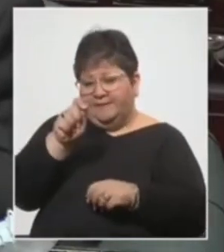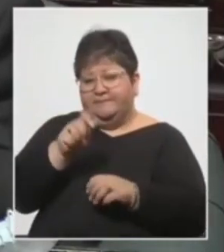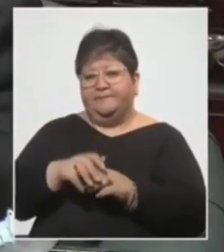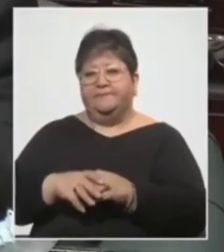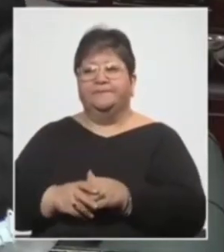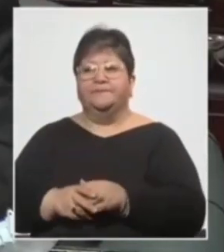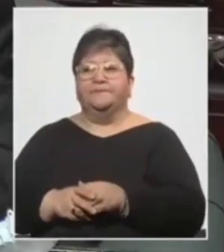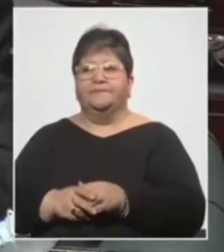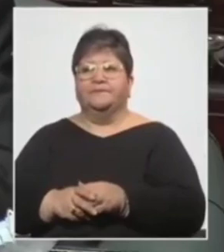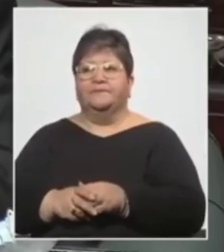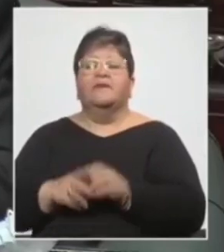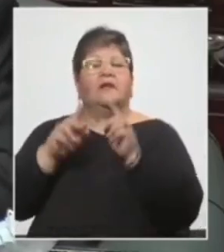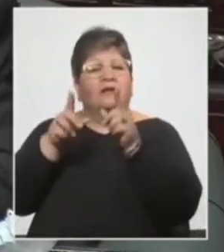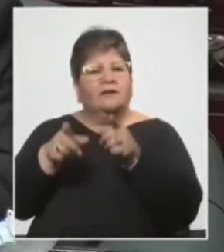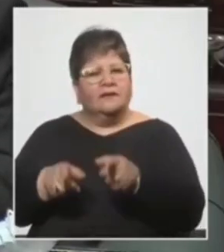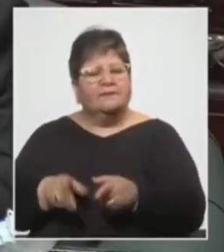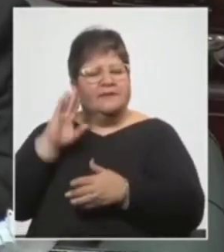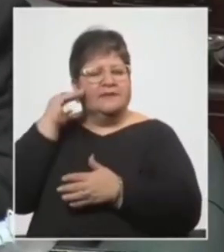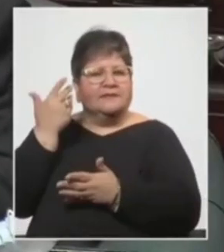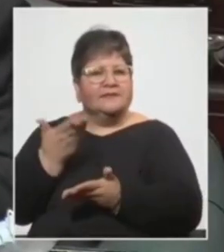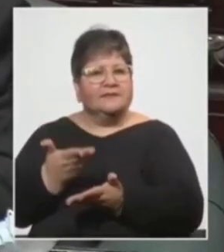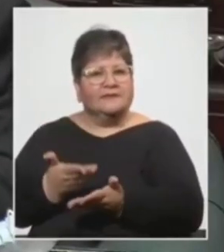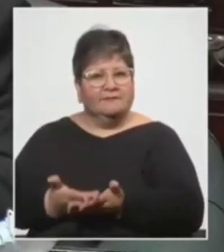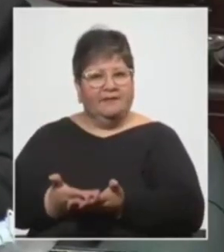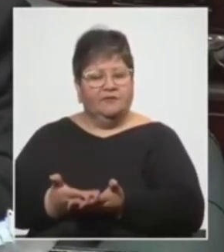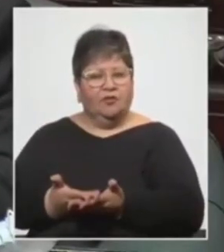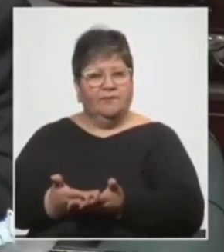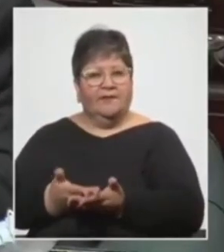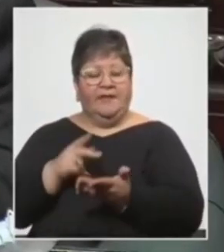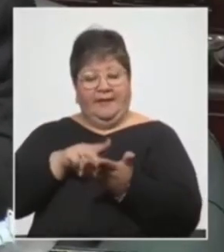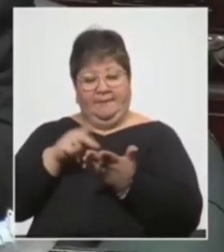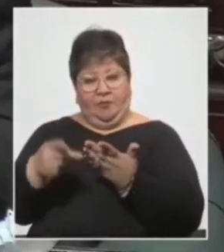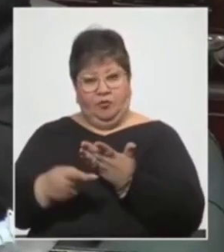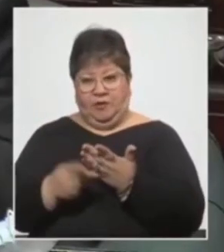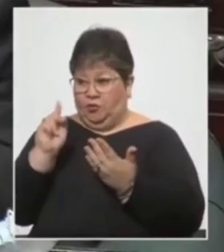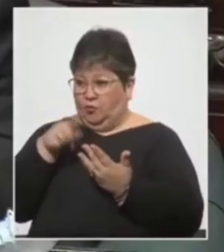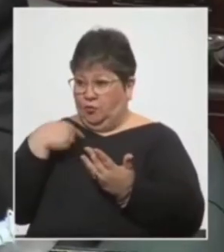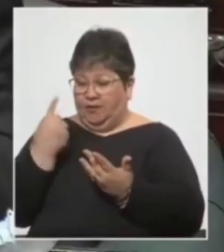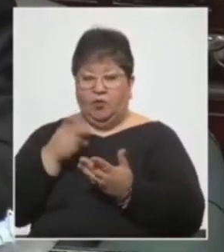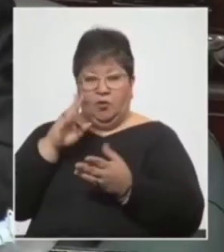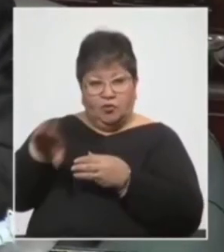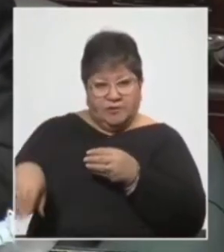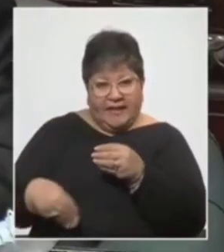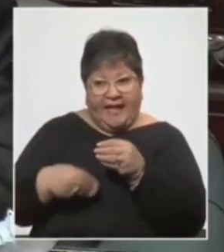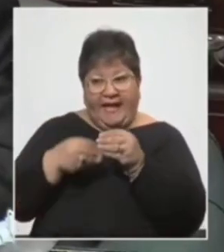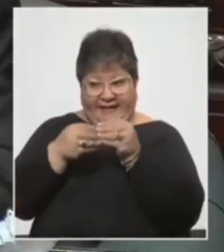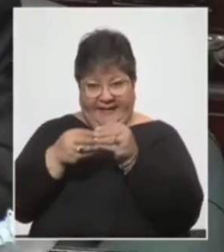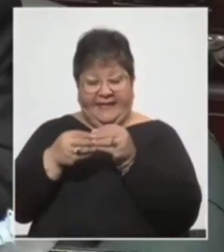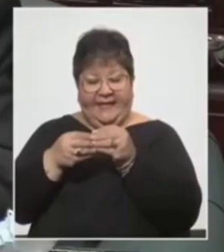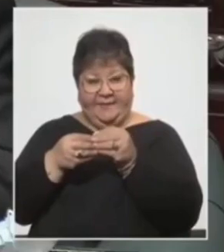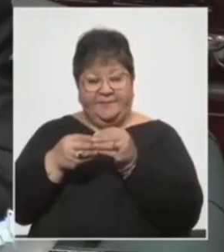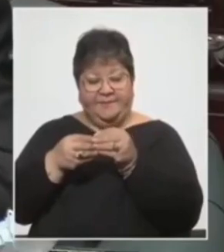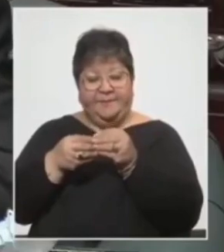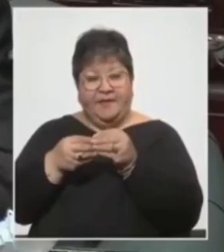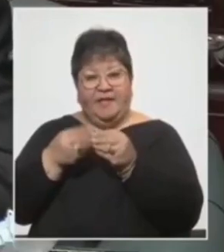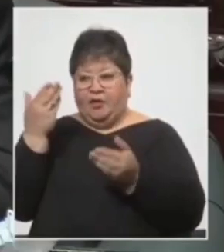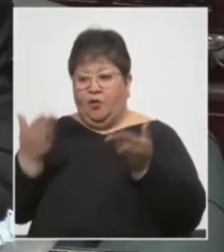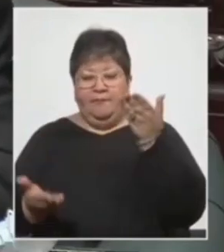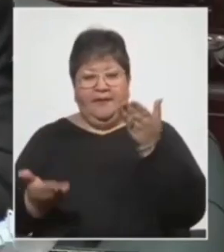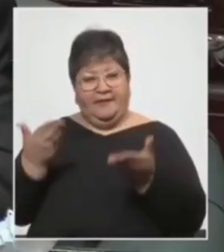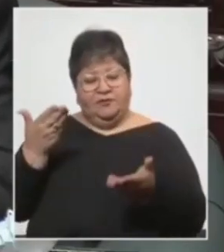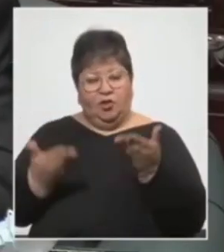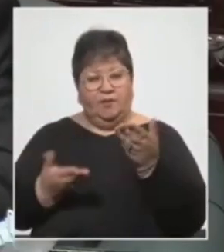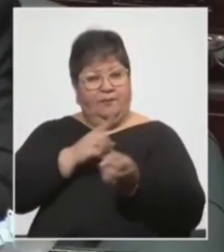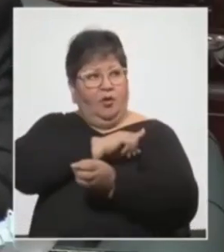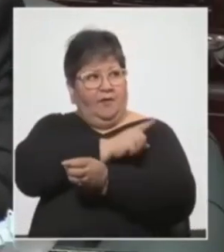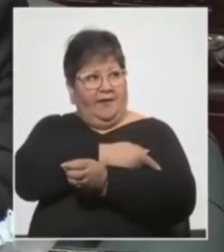se planteó también en nuestro proyecto o se agrega con respecto a lo que en la comparación con el proyecto que envió el Poder